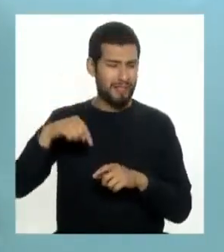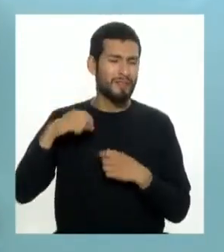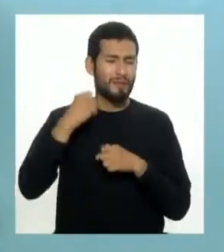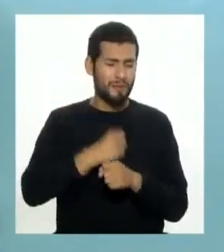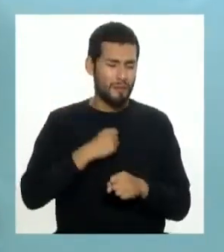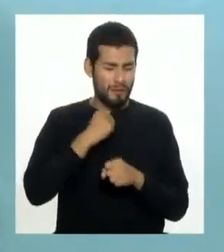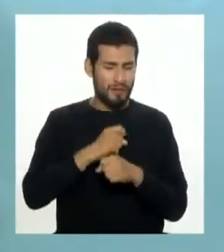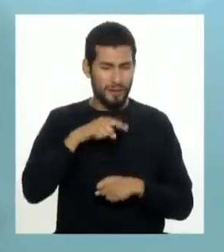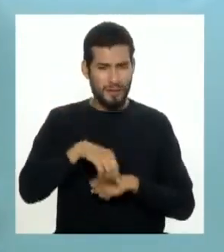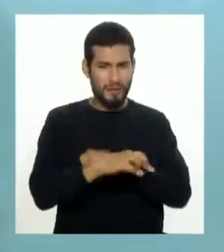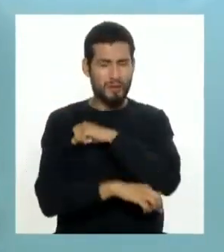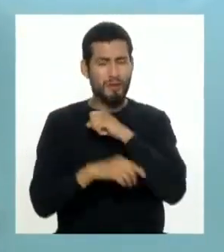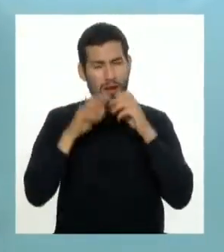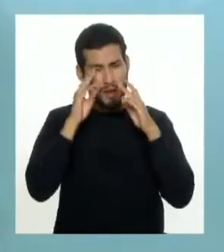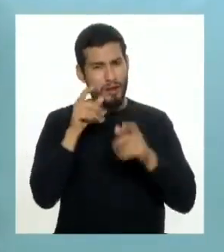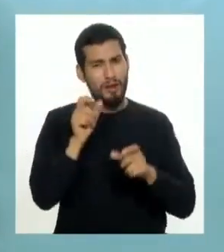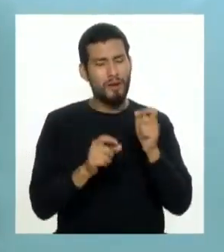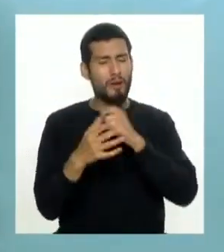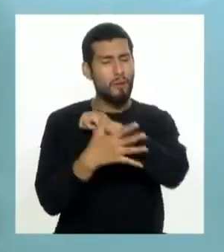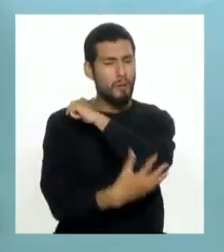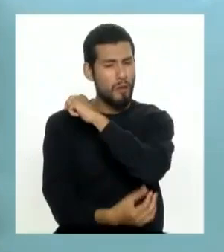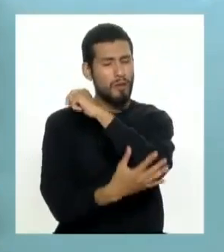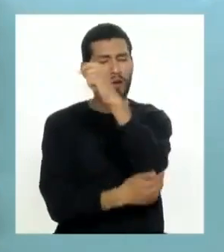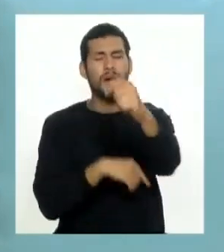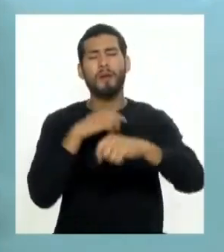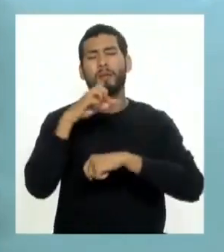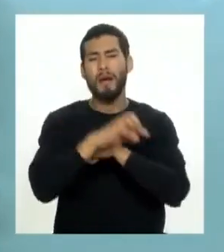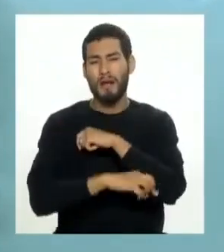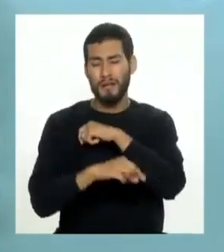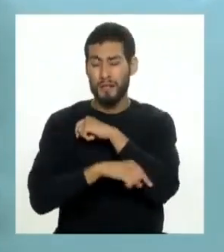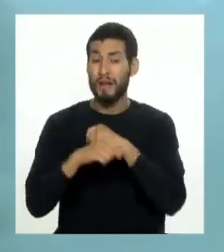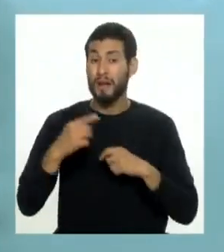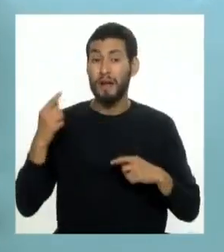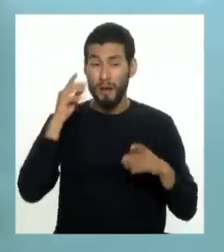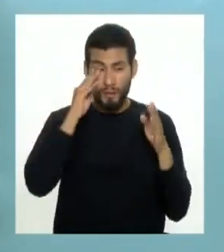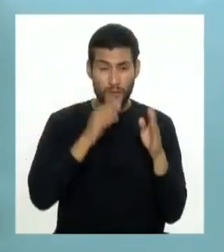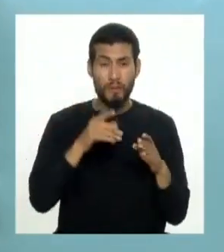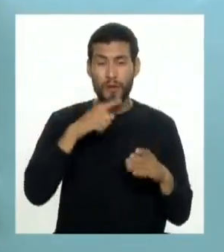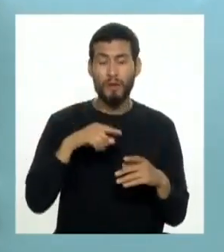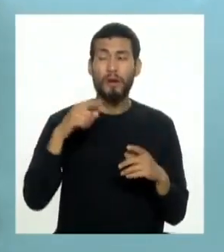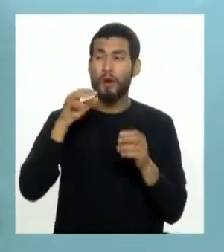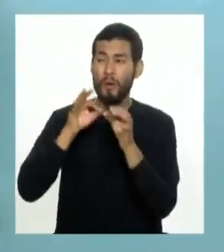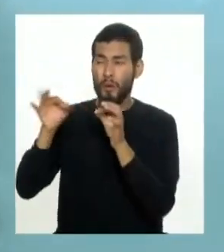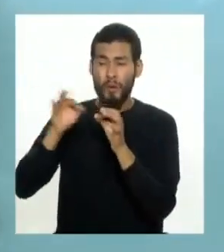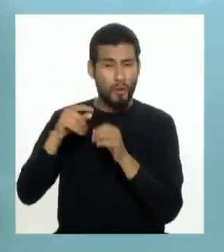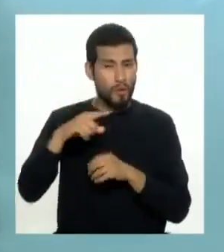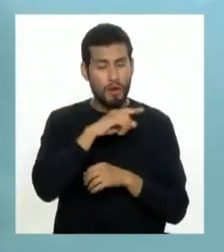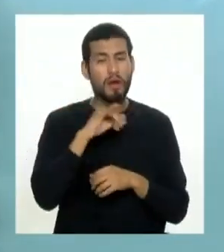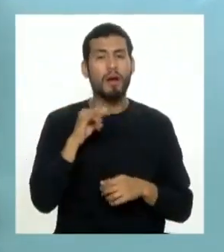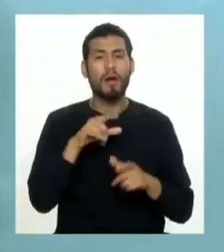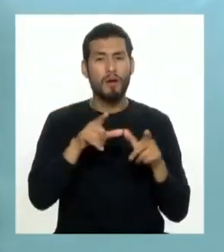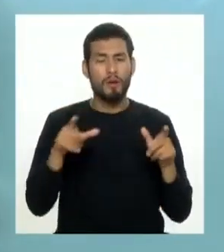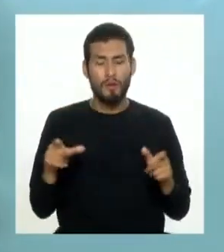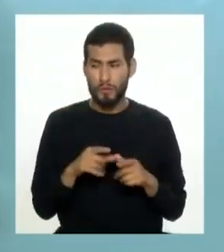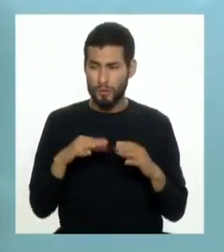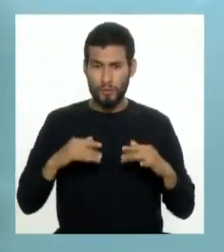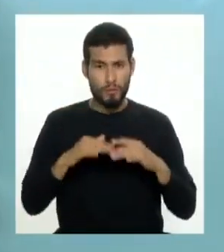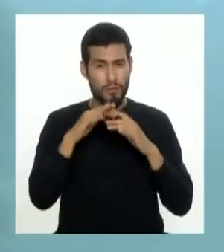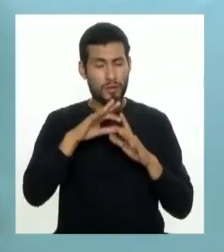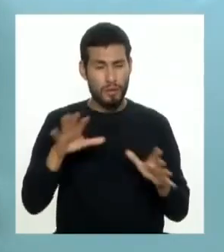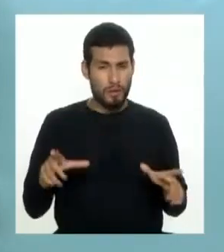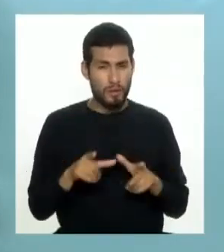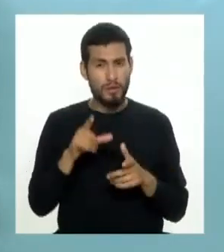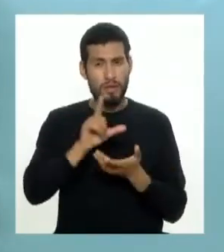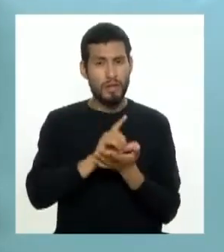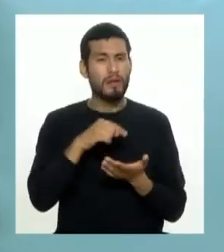en el país en atender a la población más pobre de nuestro país al inicio enfocada en ámbitos muy rurales ahora estamos también en ámbitos urbanos y lo que